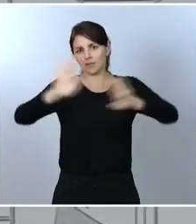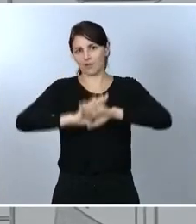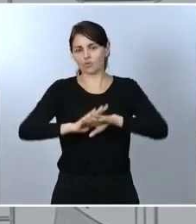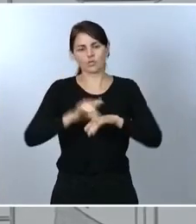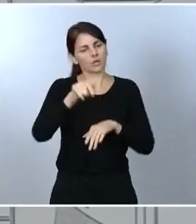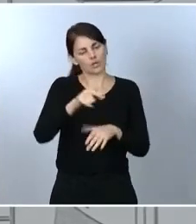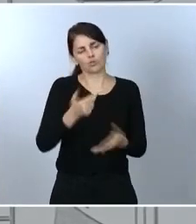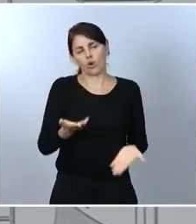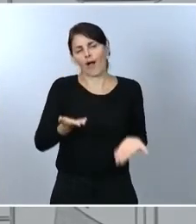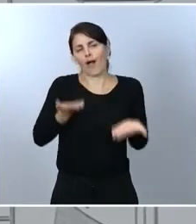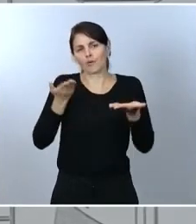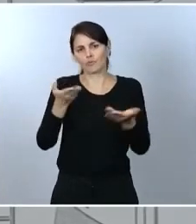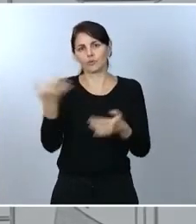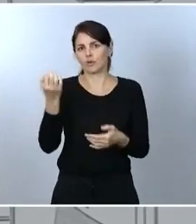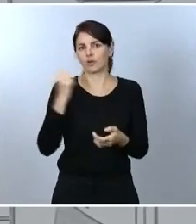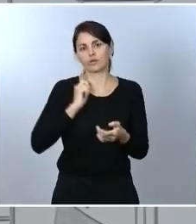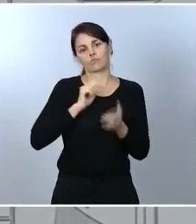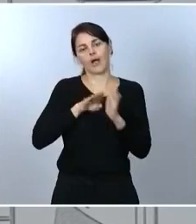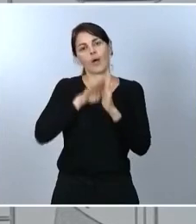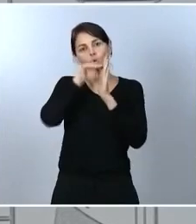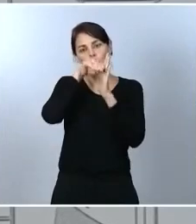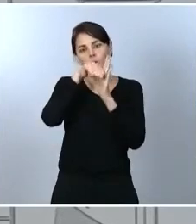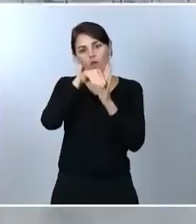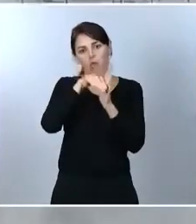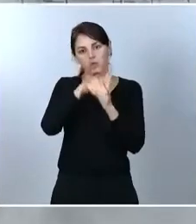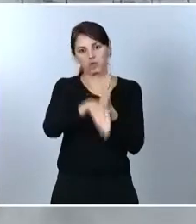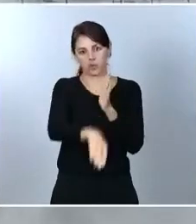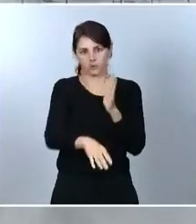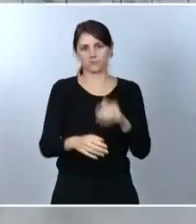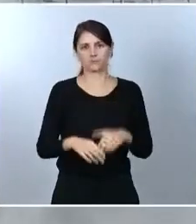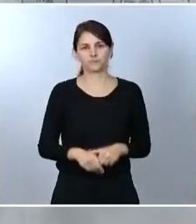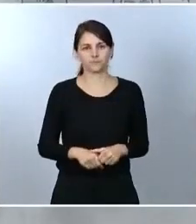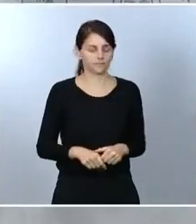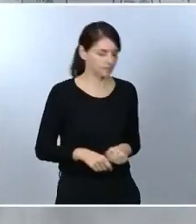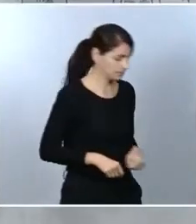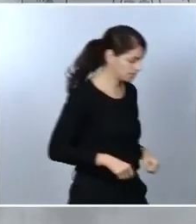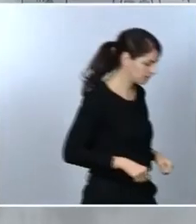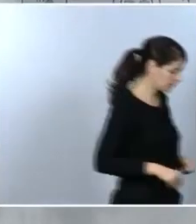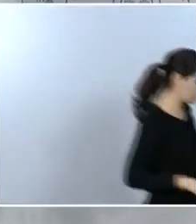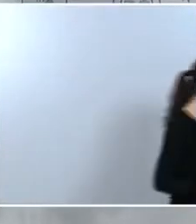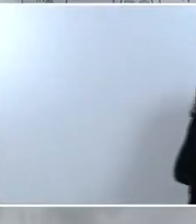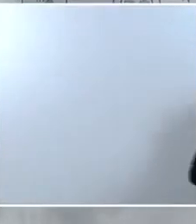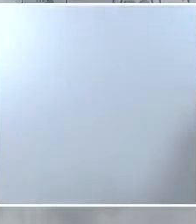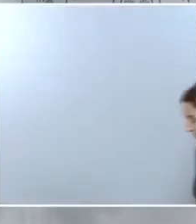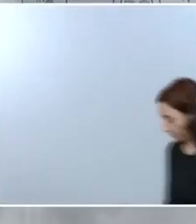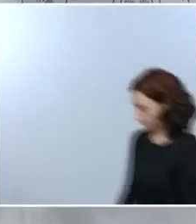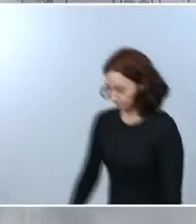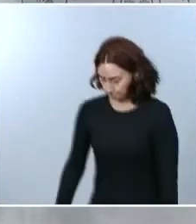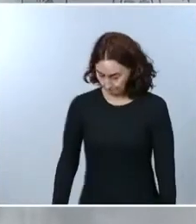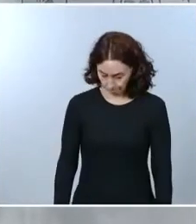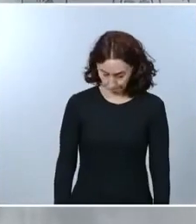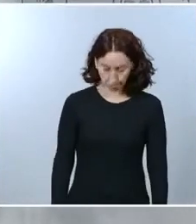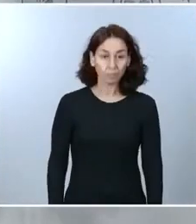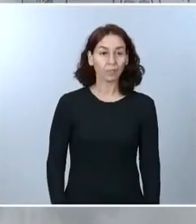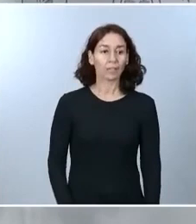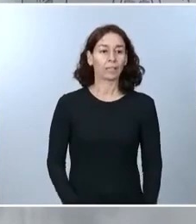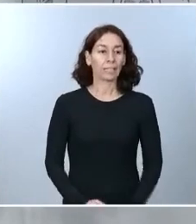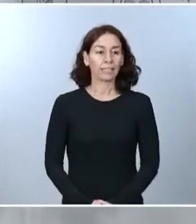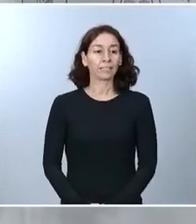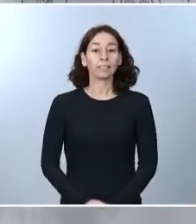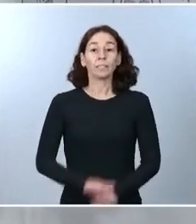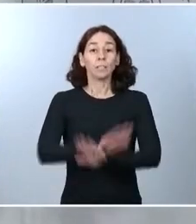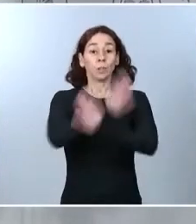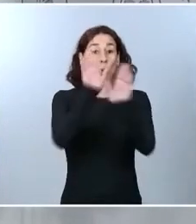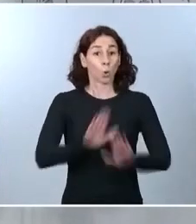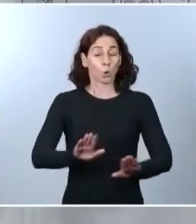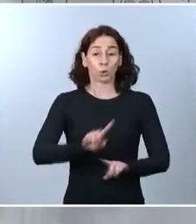a frenar la curva de contagios en nuestro país. Presidente, finalizamos con una última pregunta de algún otro medio.